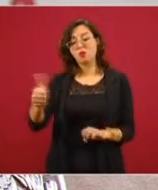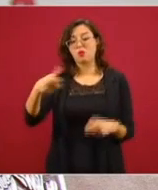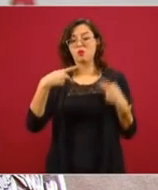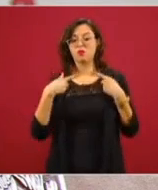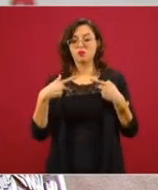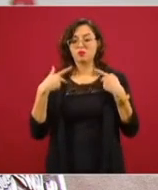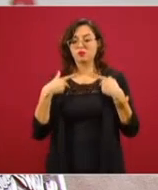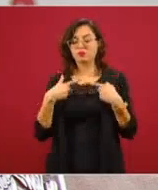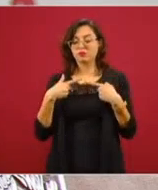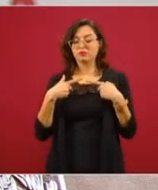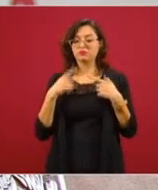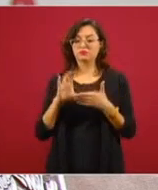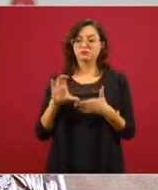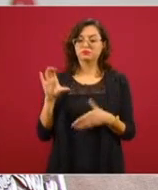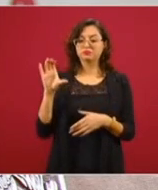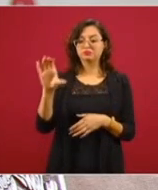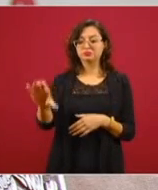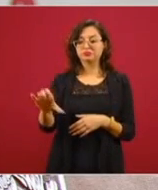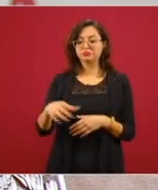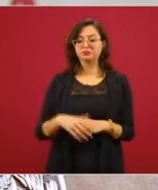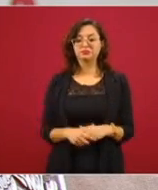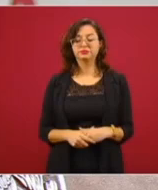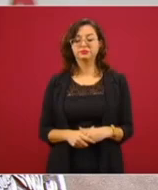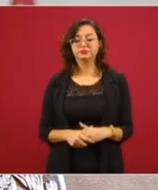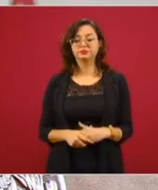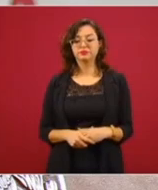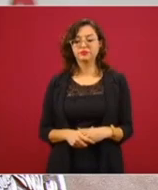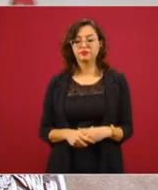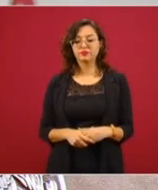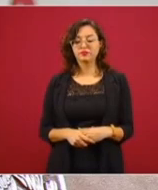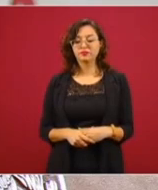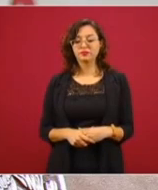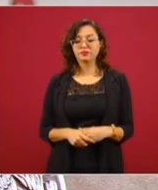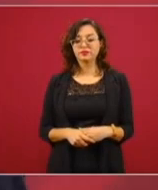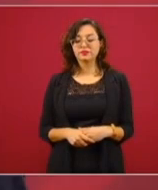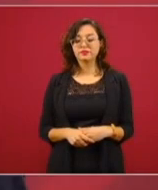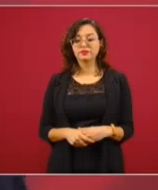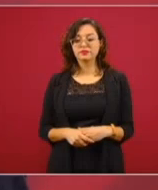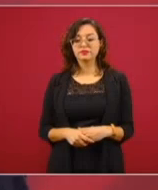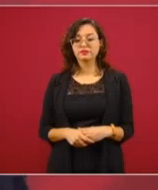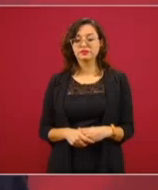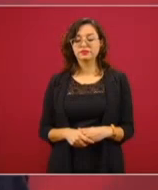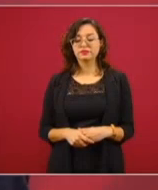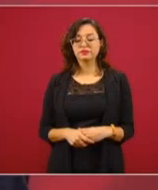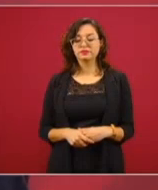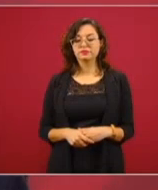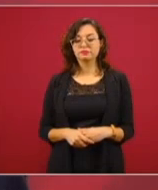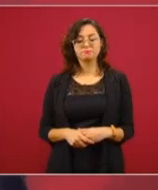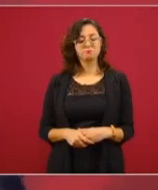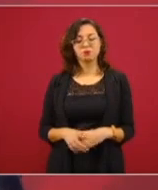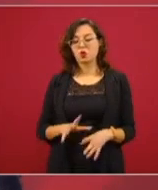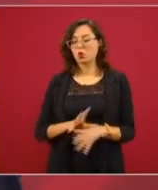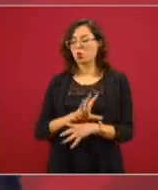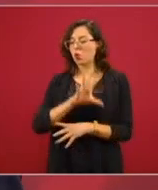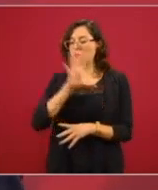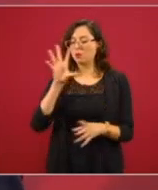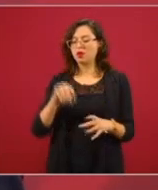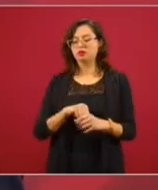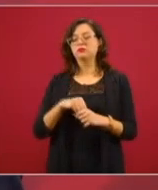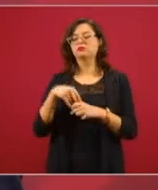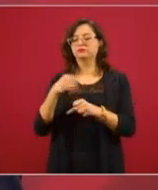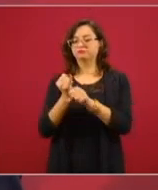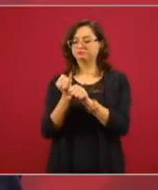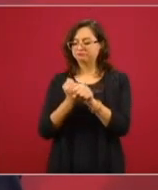a otras personas, se va a abrir la investigación,